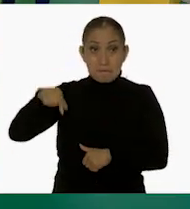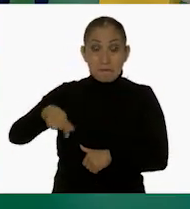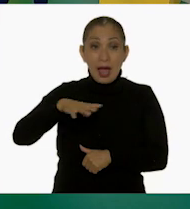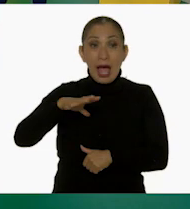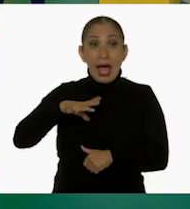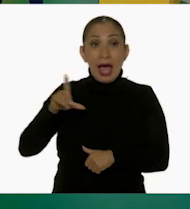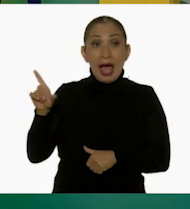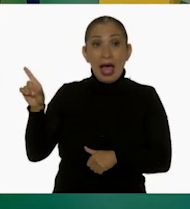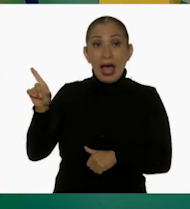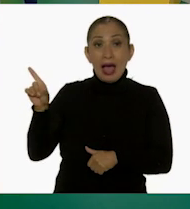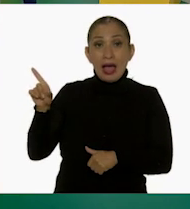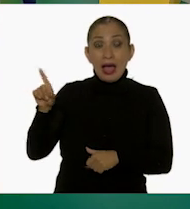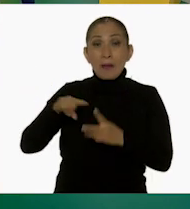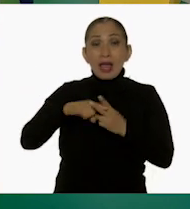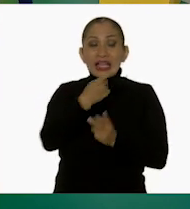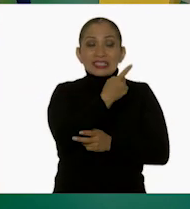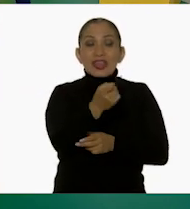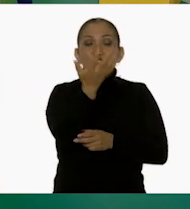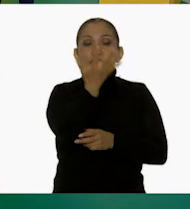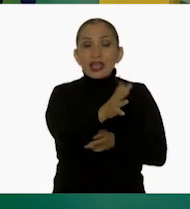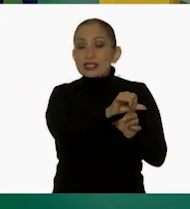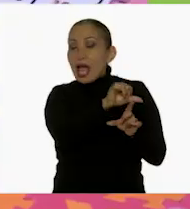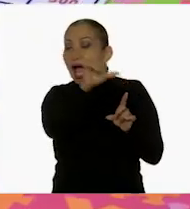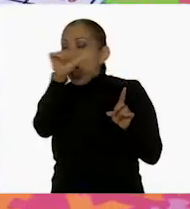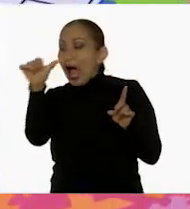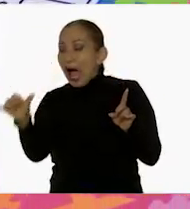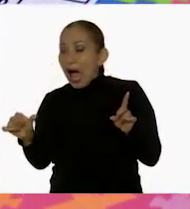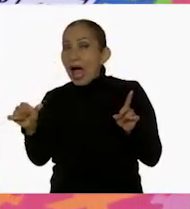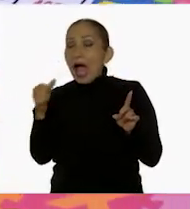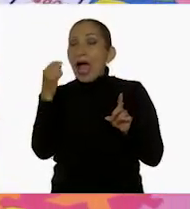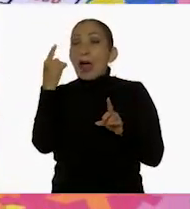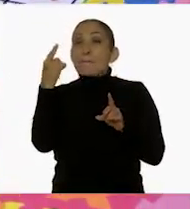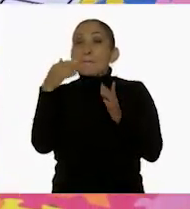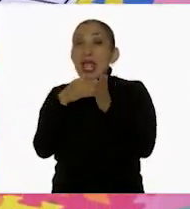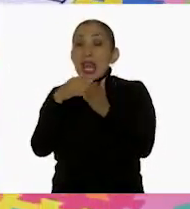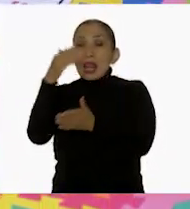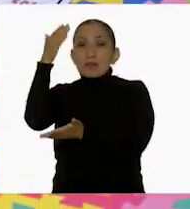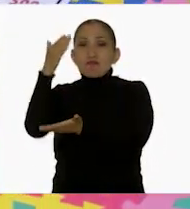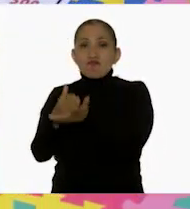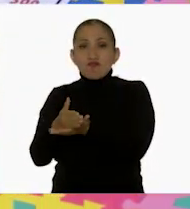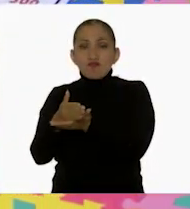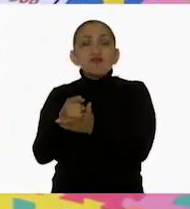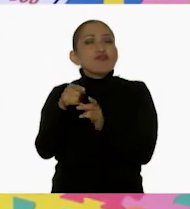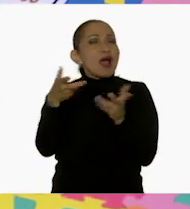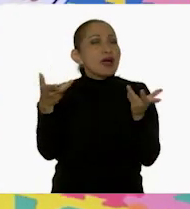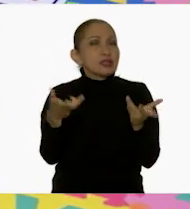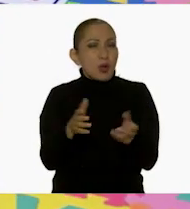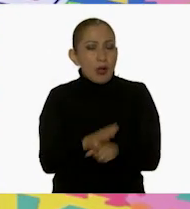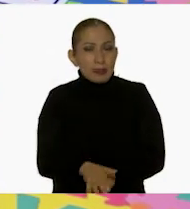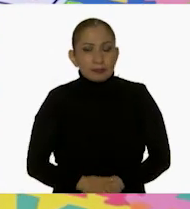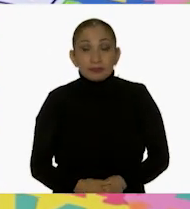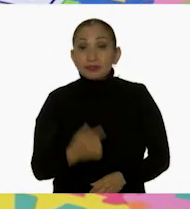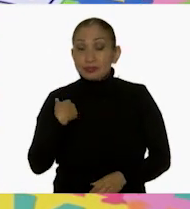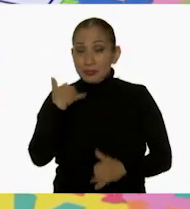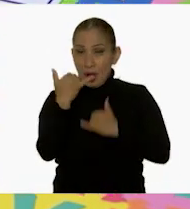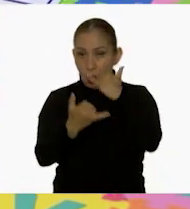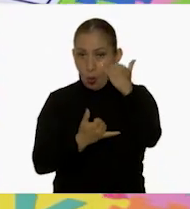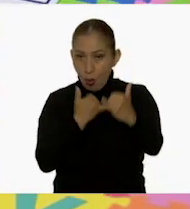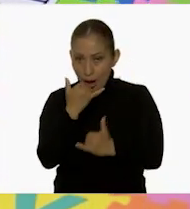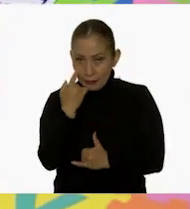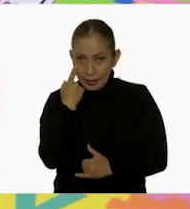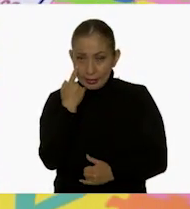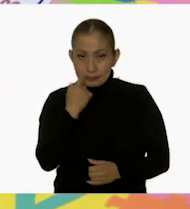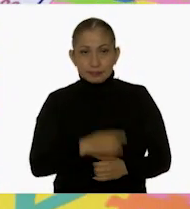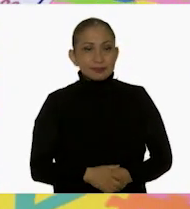el tablero empieza en el 110 y termina en el número mil. ¿Qué vamos a hacer, Ale? Bueno, vamos a jugar a lo